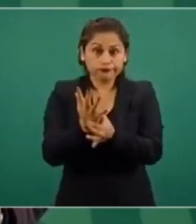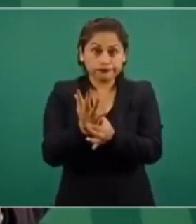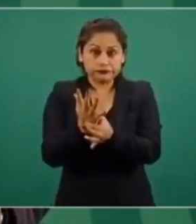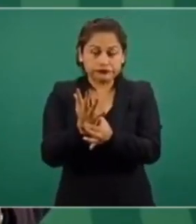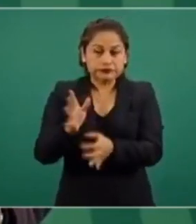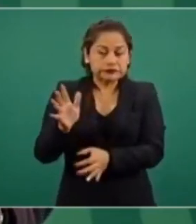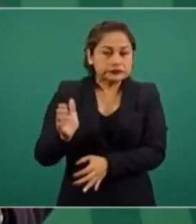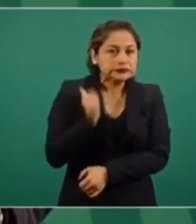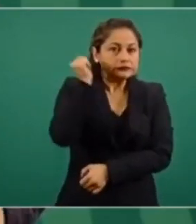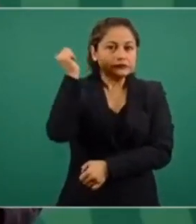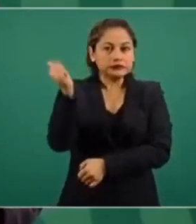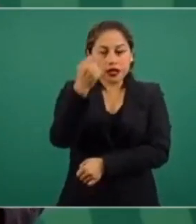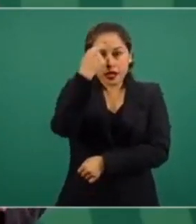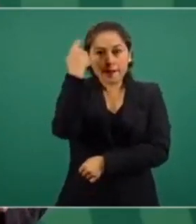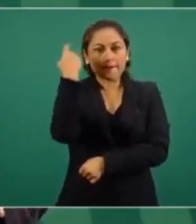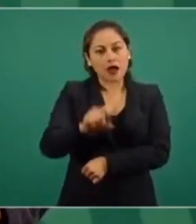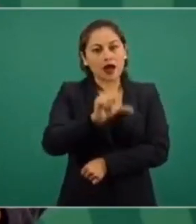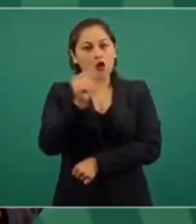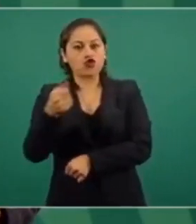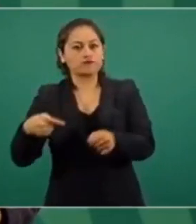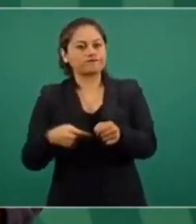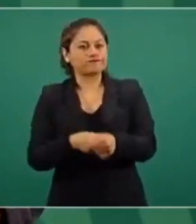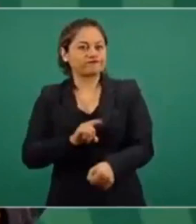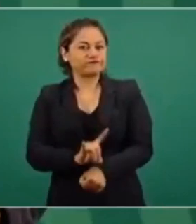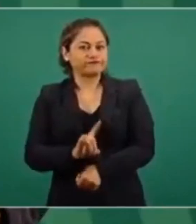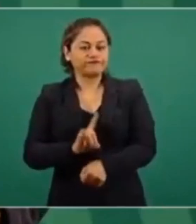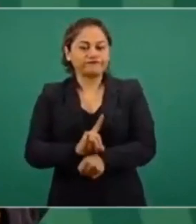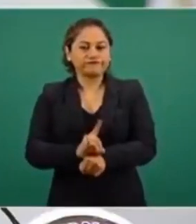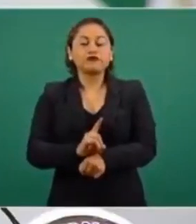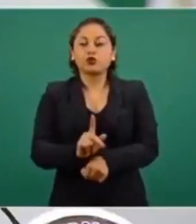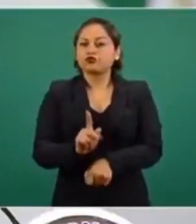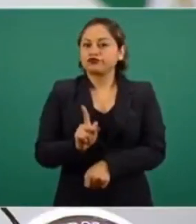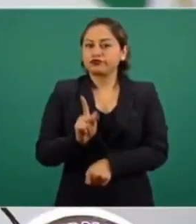Es como cuando agarran de bandera el feminismo o los derechos humanos.